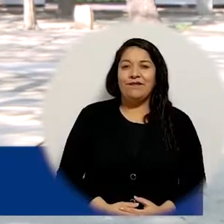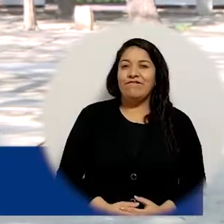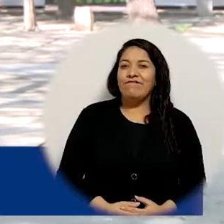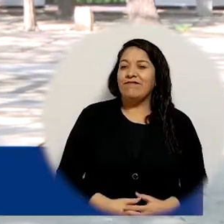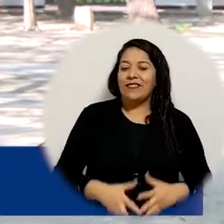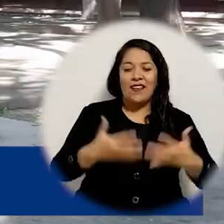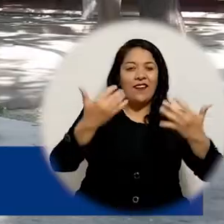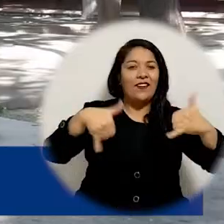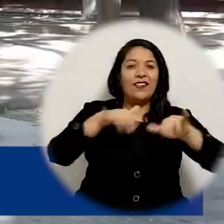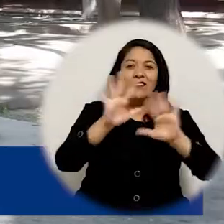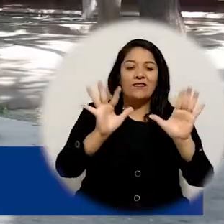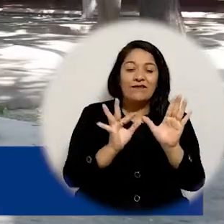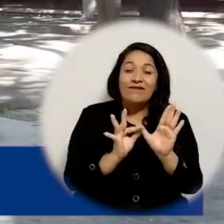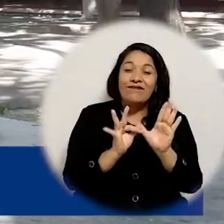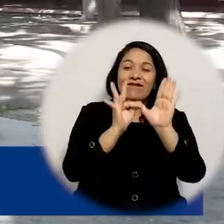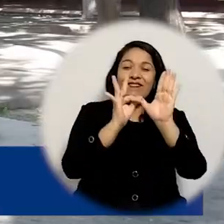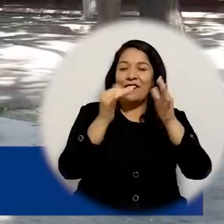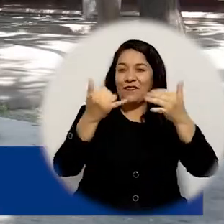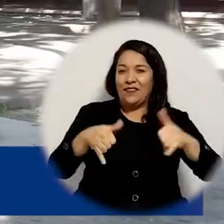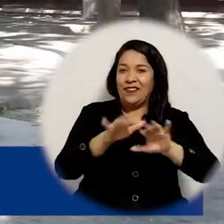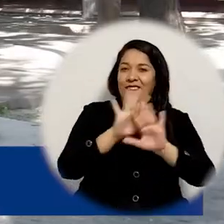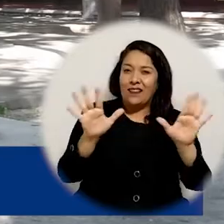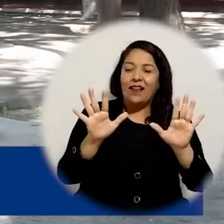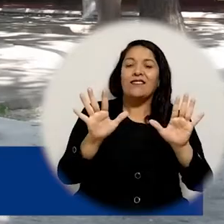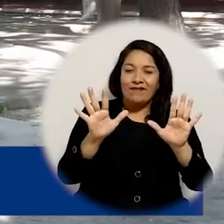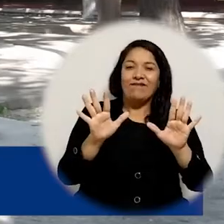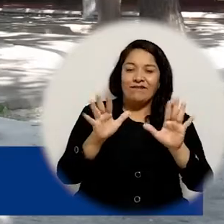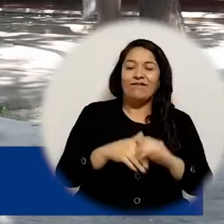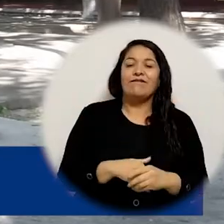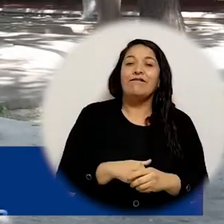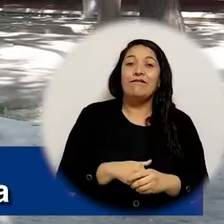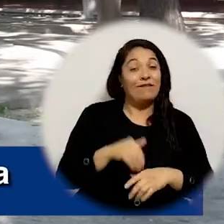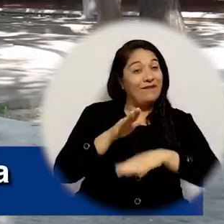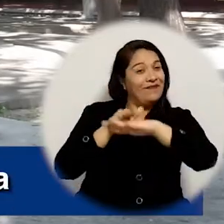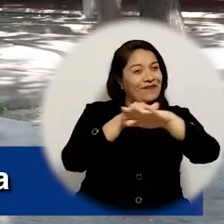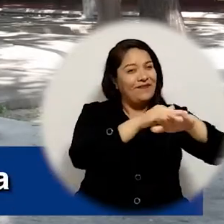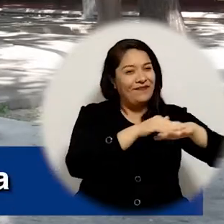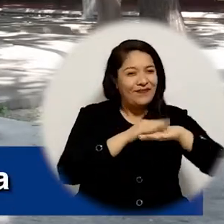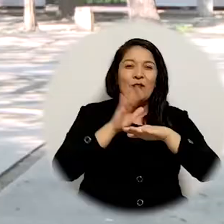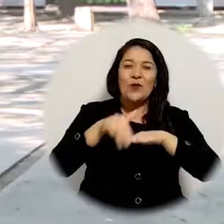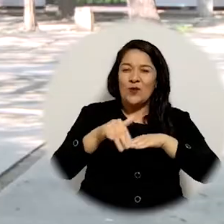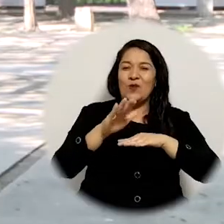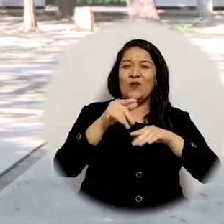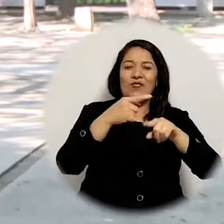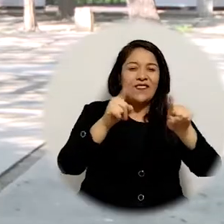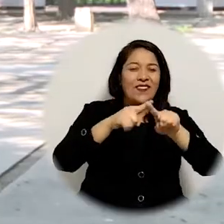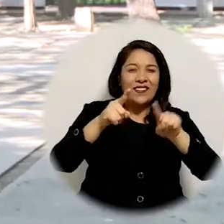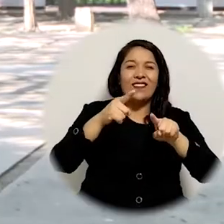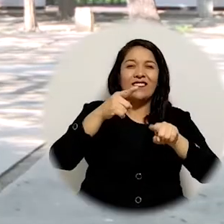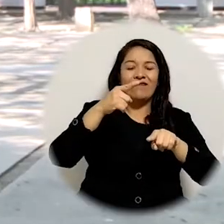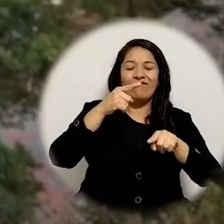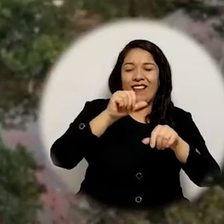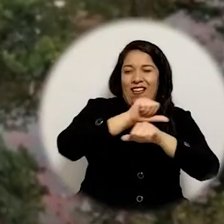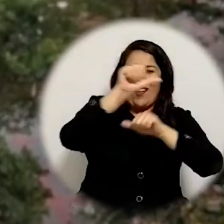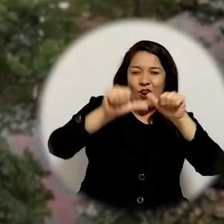institucionales arroba unimagdalena para Instagram y Twitter y Universidad del Magdalena en Facebook hasta pronto